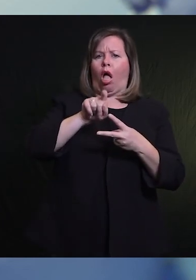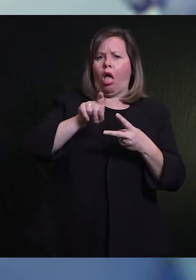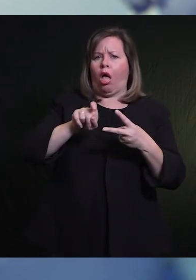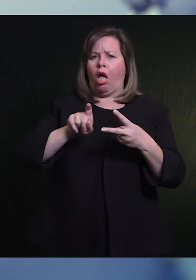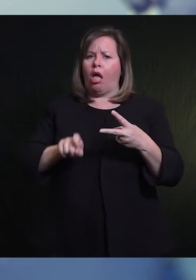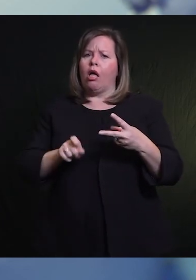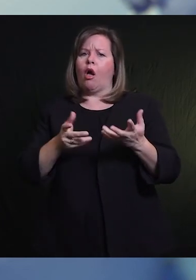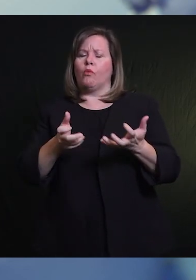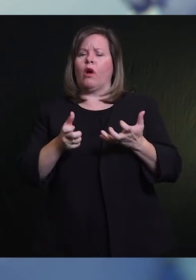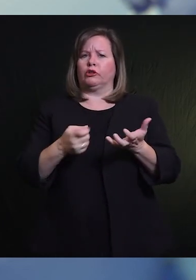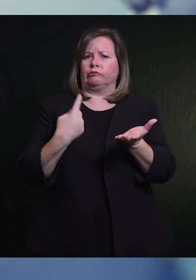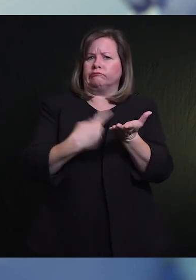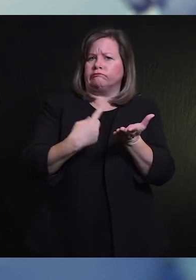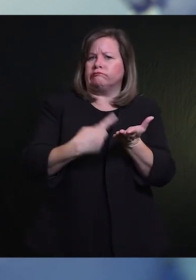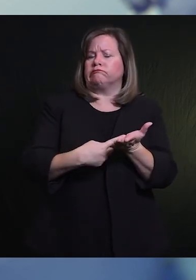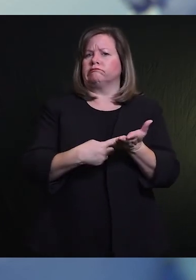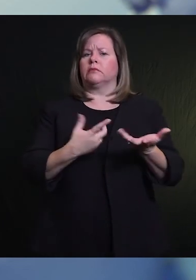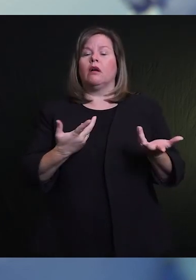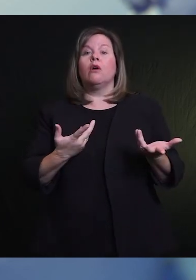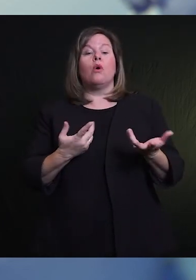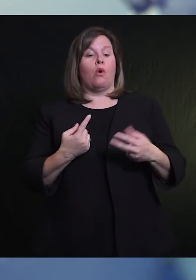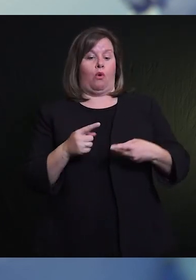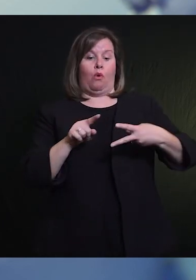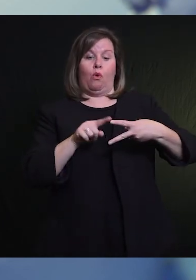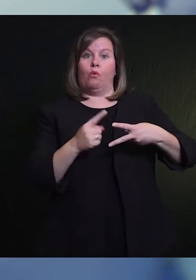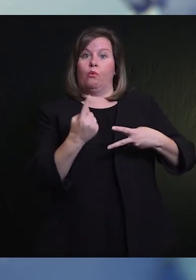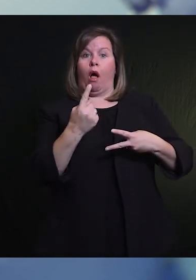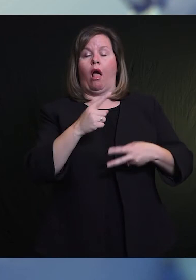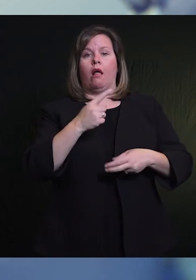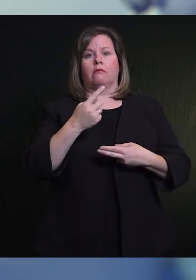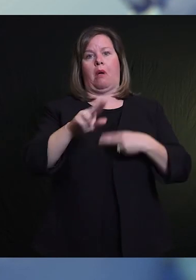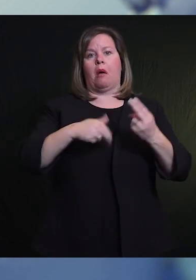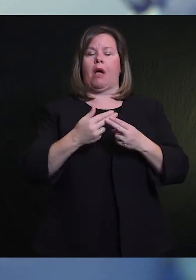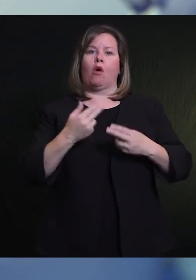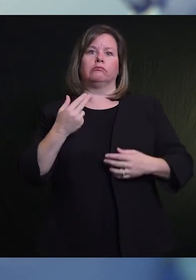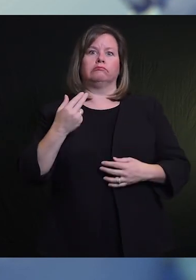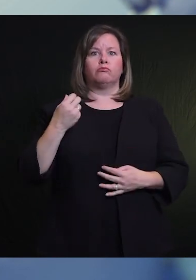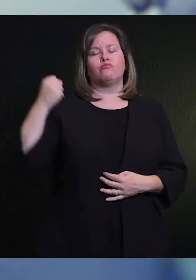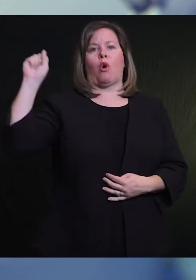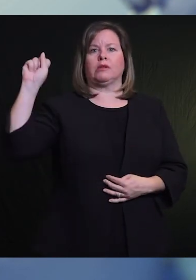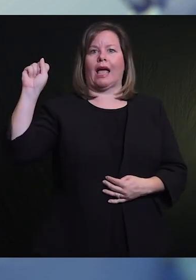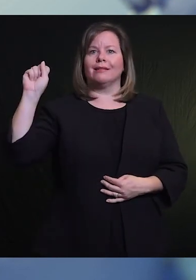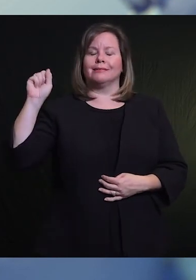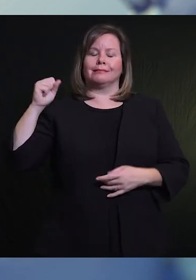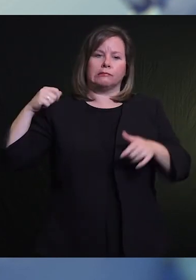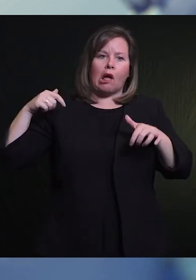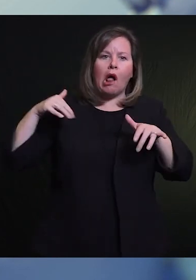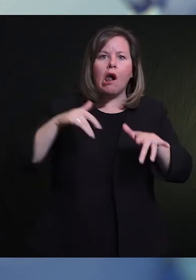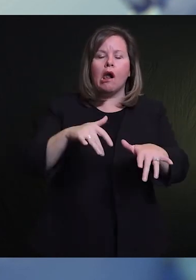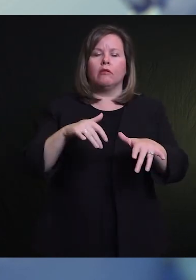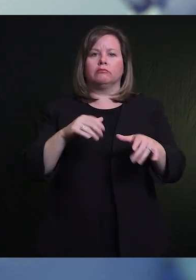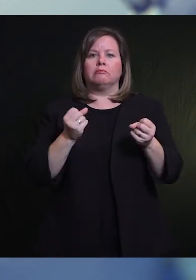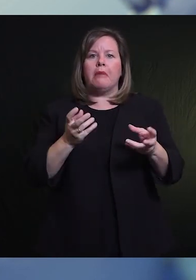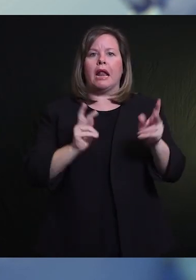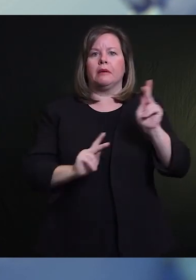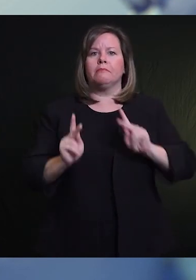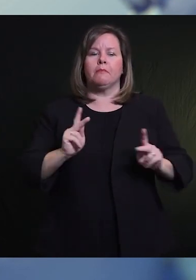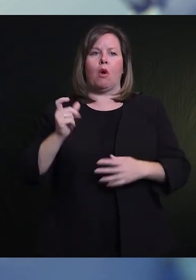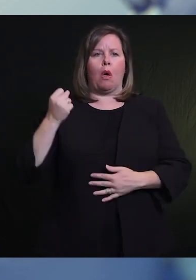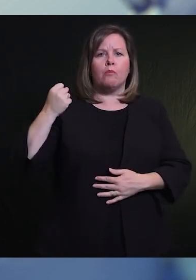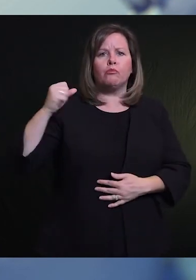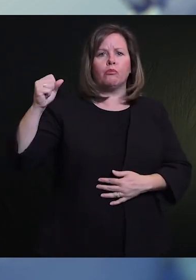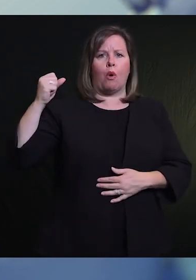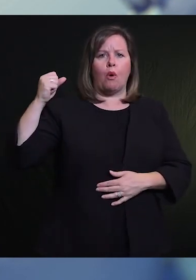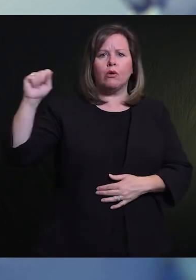abordar brevemente hoy. Una es sobre protestas y las grandes reuniones que se asocian generalmente con